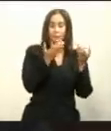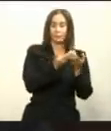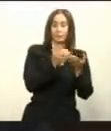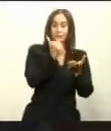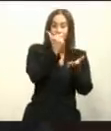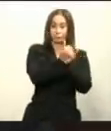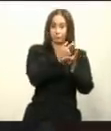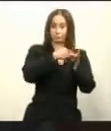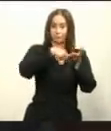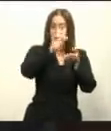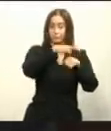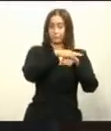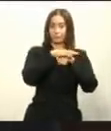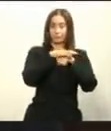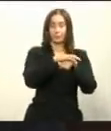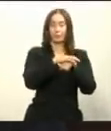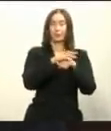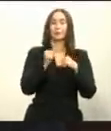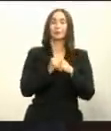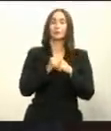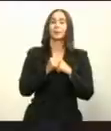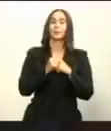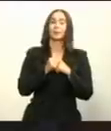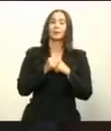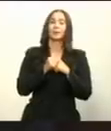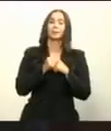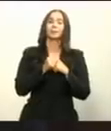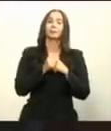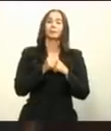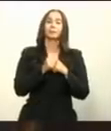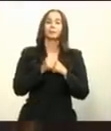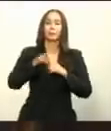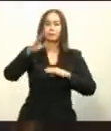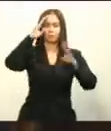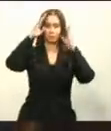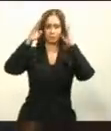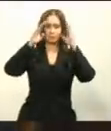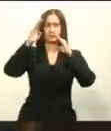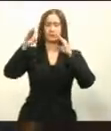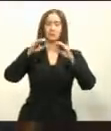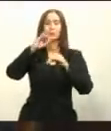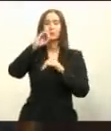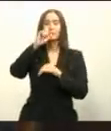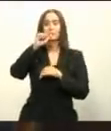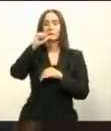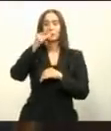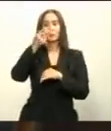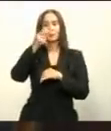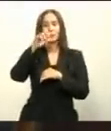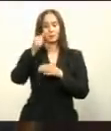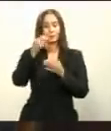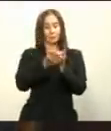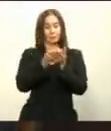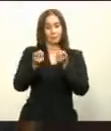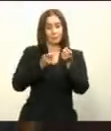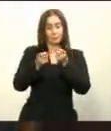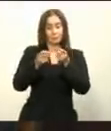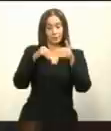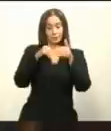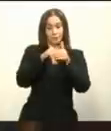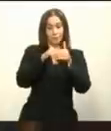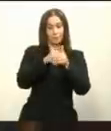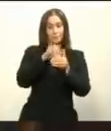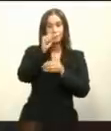Titulación, Doctor Mérido Torres, Gloria Reyes, Doctor Holguín, Administrador del Banco de Reserva,